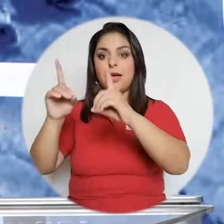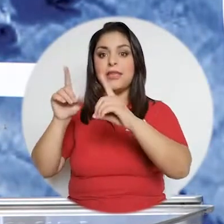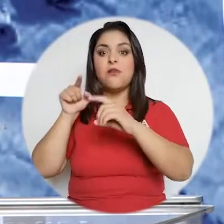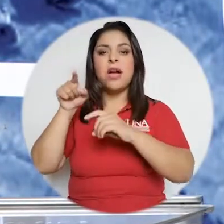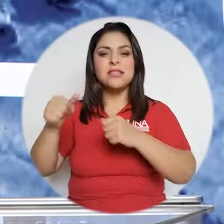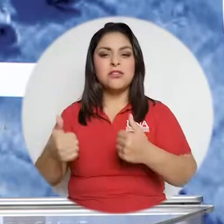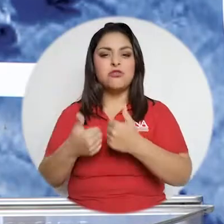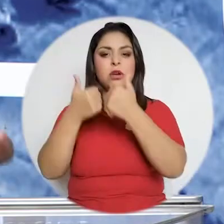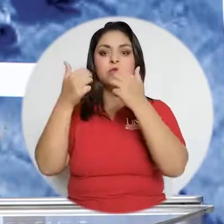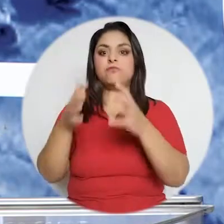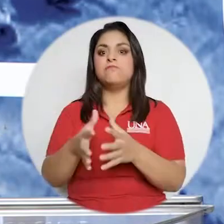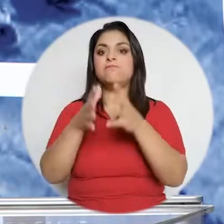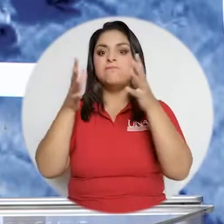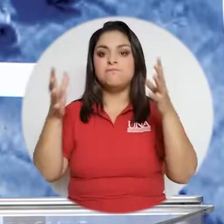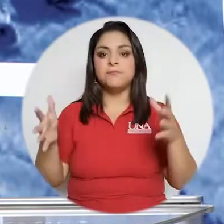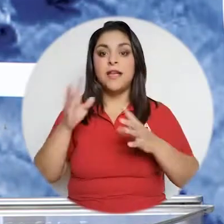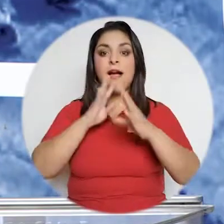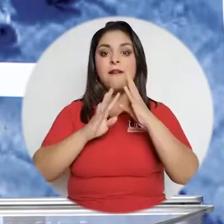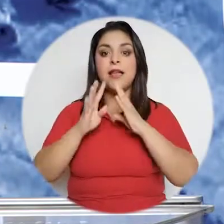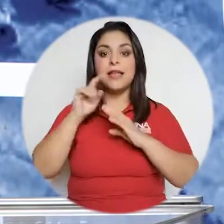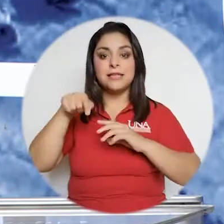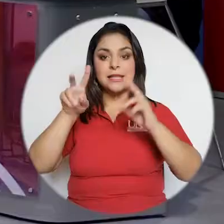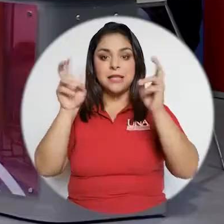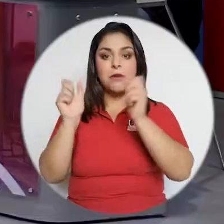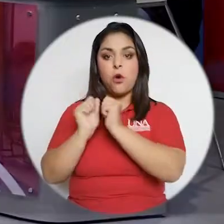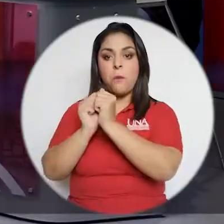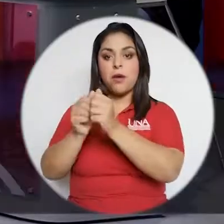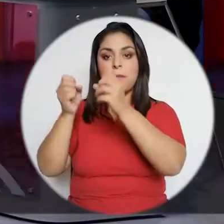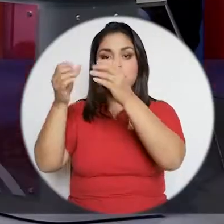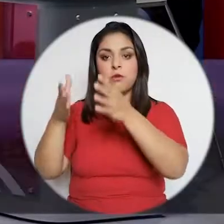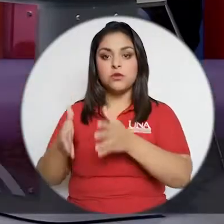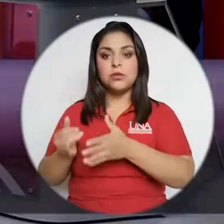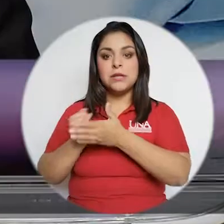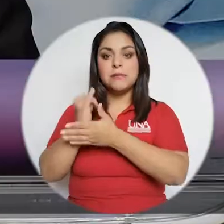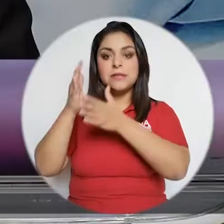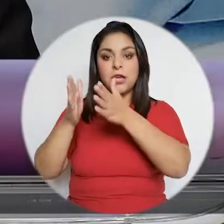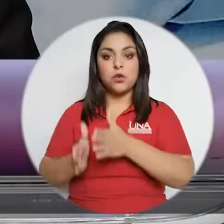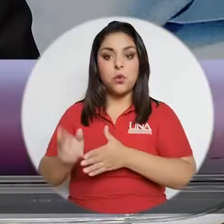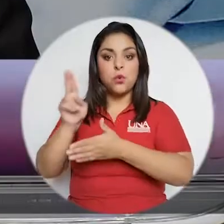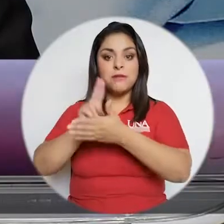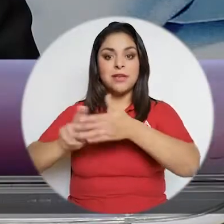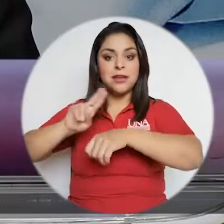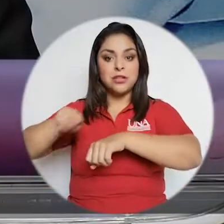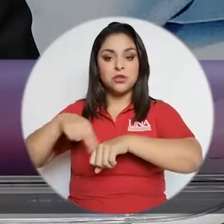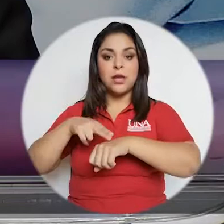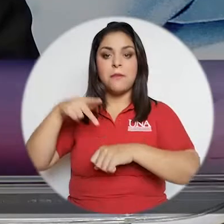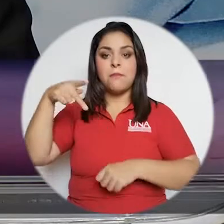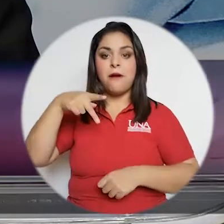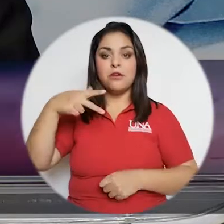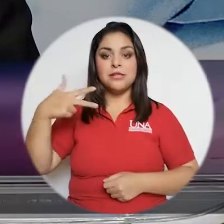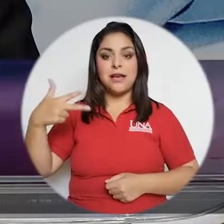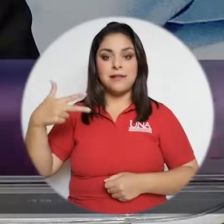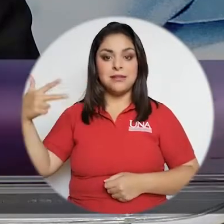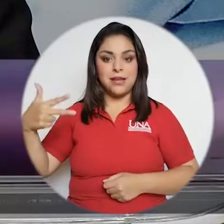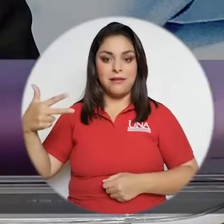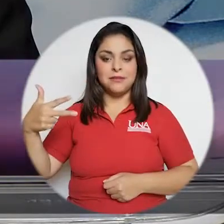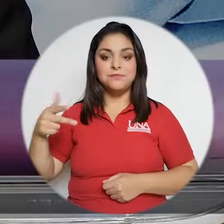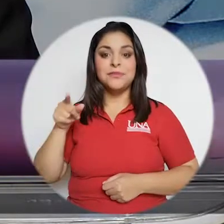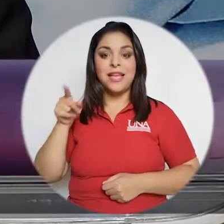descomunal. Para hablar de este tema nos acompaña el académico e investigador de la Universidad Nacional, Pablo Chávez,